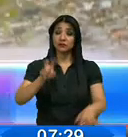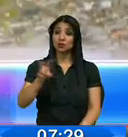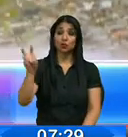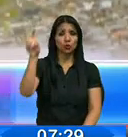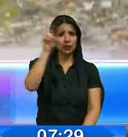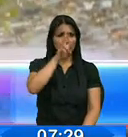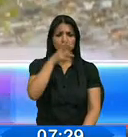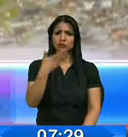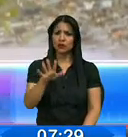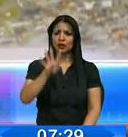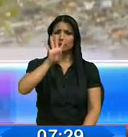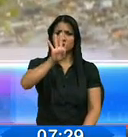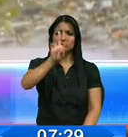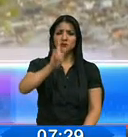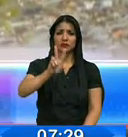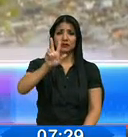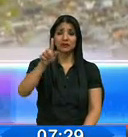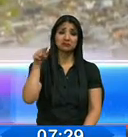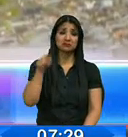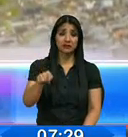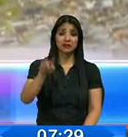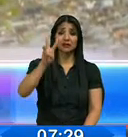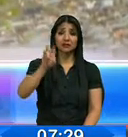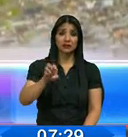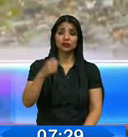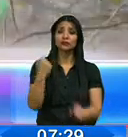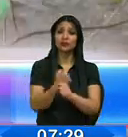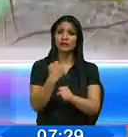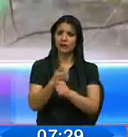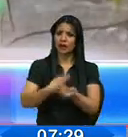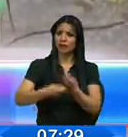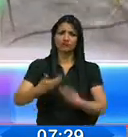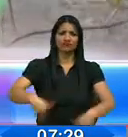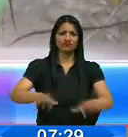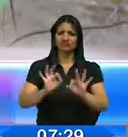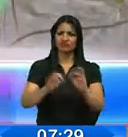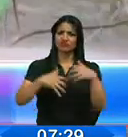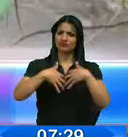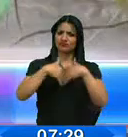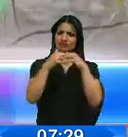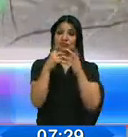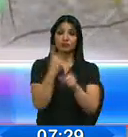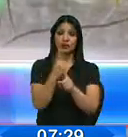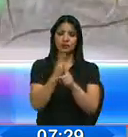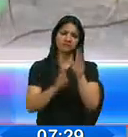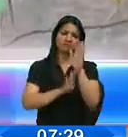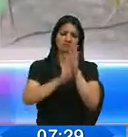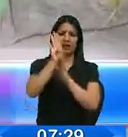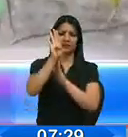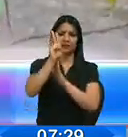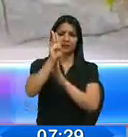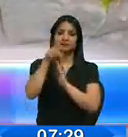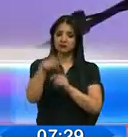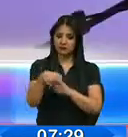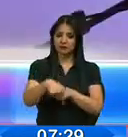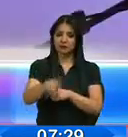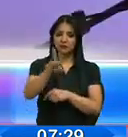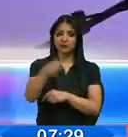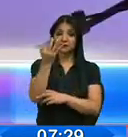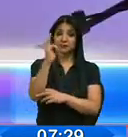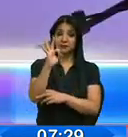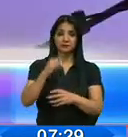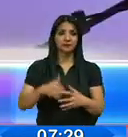generó 463 mil 320 empleos directos, por lo que se espera un potencial crecimiento durante este mismo año. Es